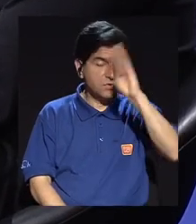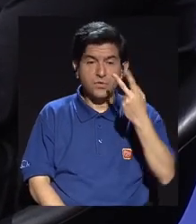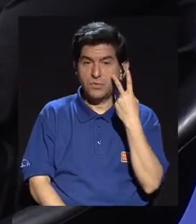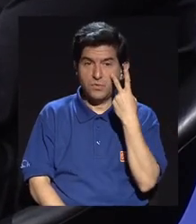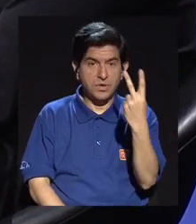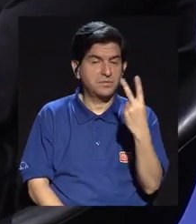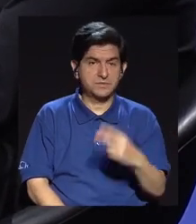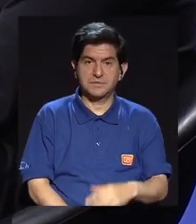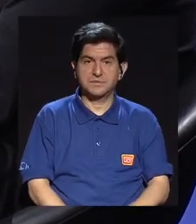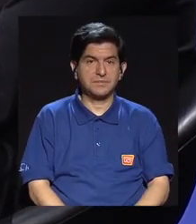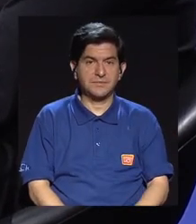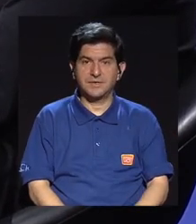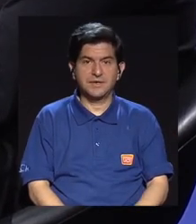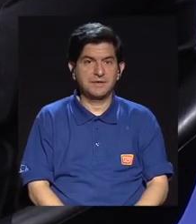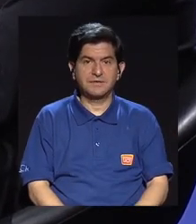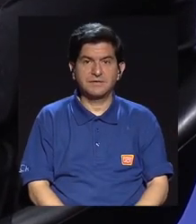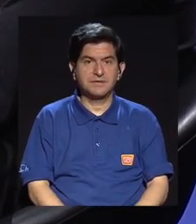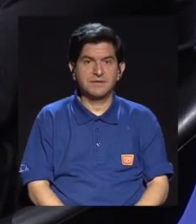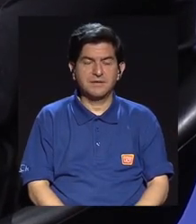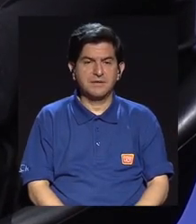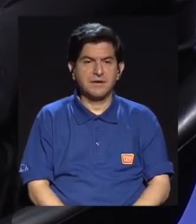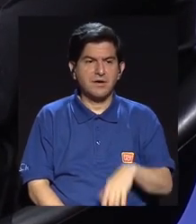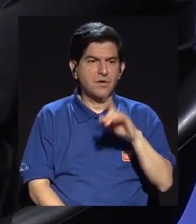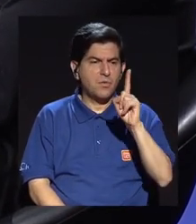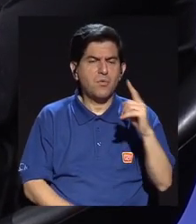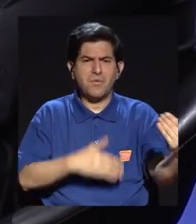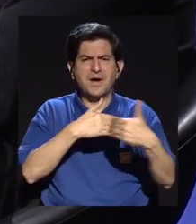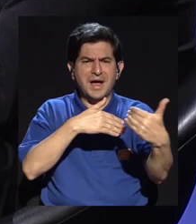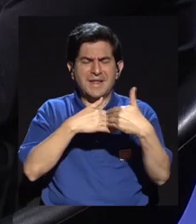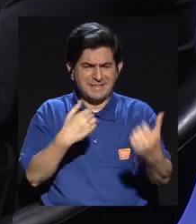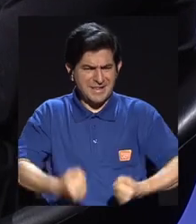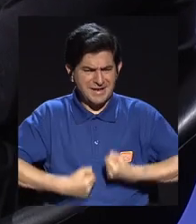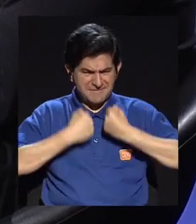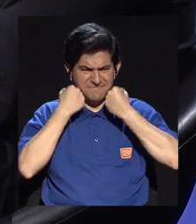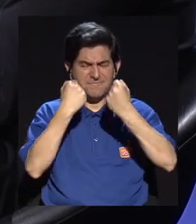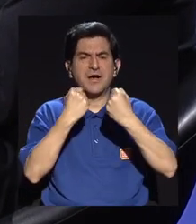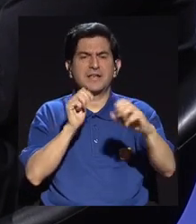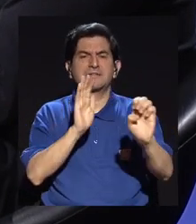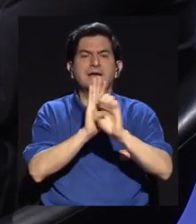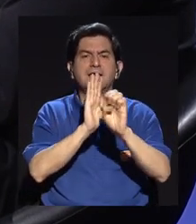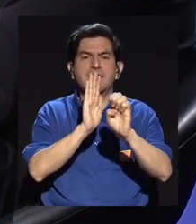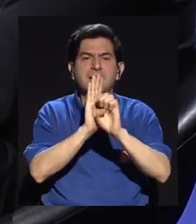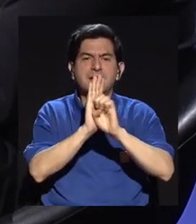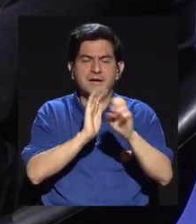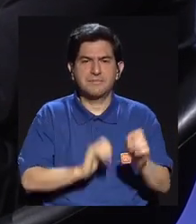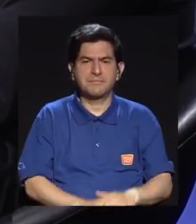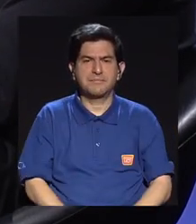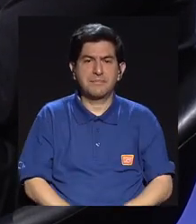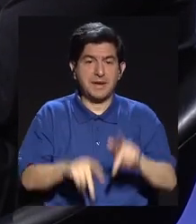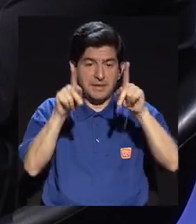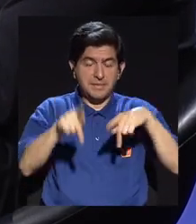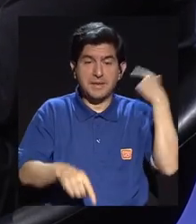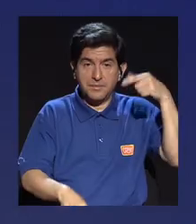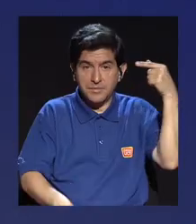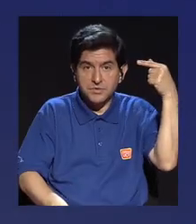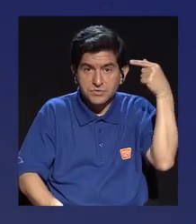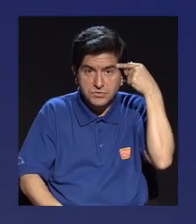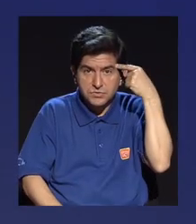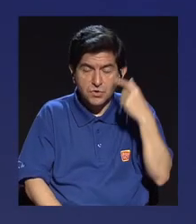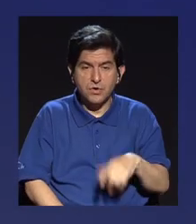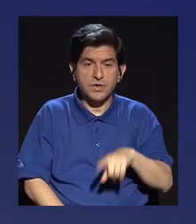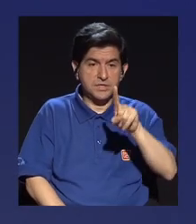había visto que viniera un ataque tan fuerte, por ejemplo, de figuras de gobierno